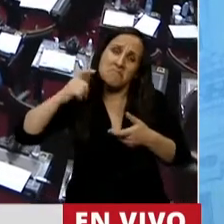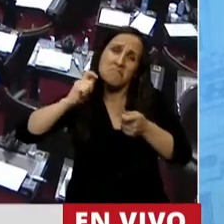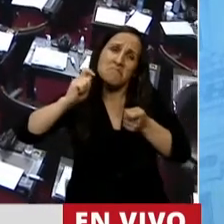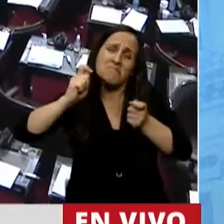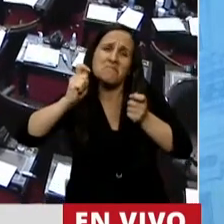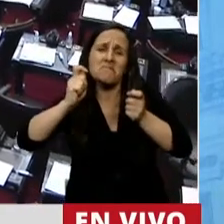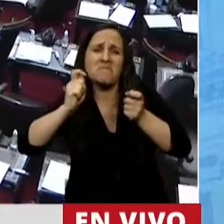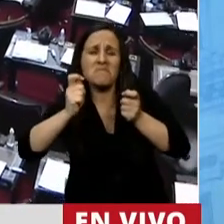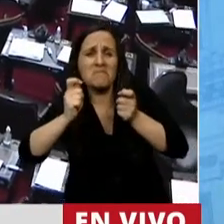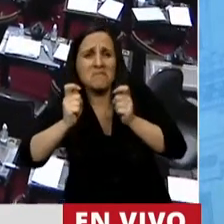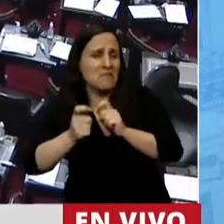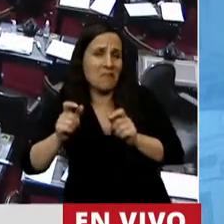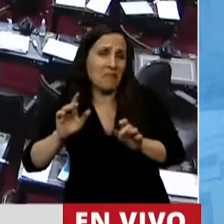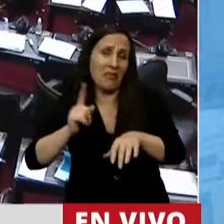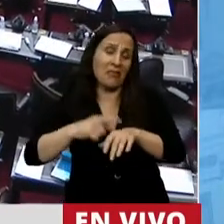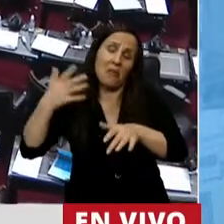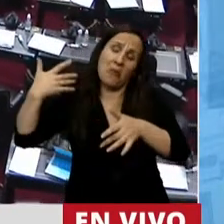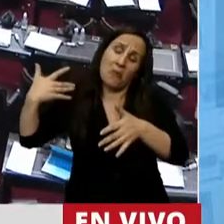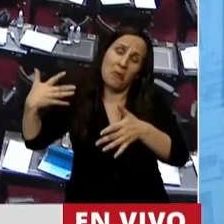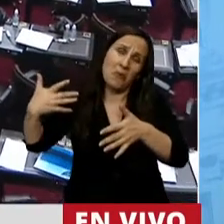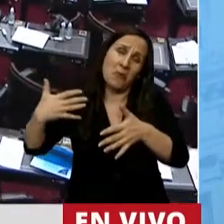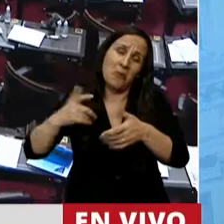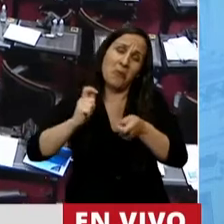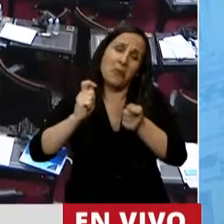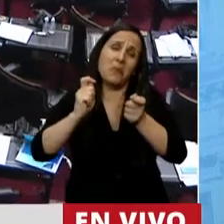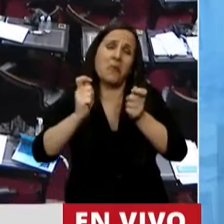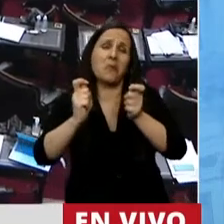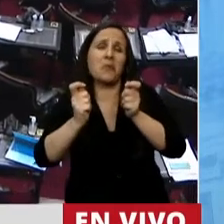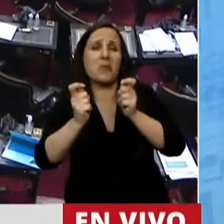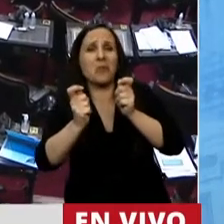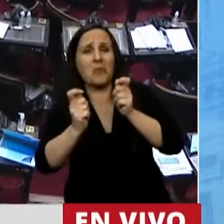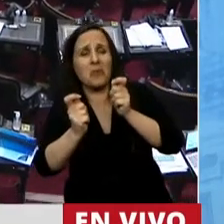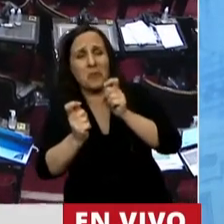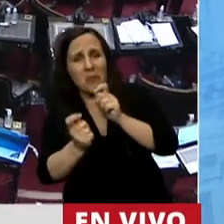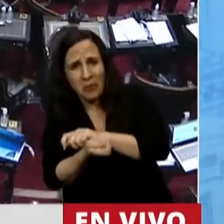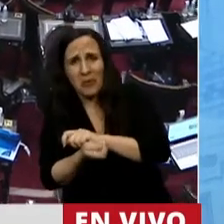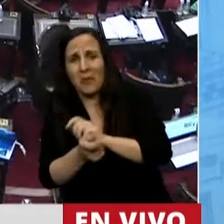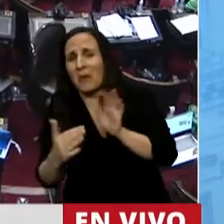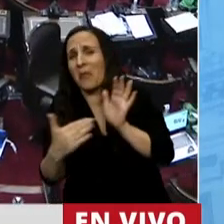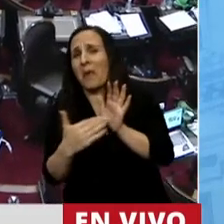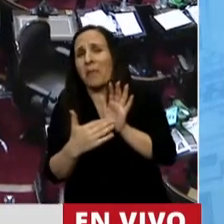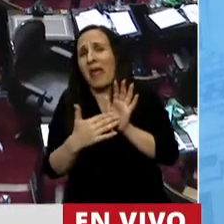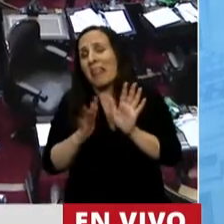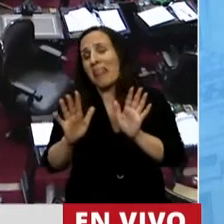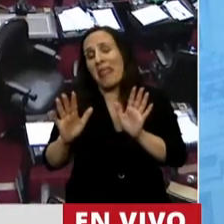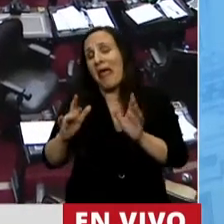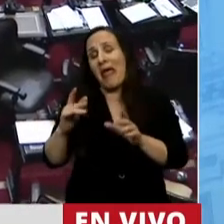han ido mutando con el correr del tiempo y adaptándose a los preceptos morales de cada generación.